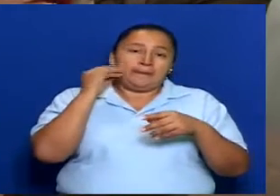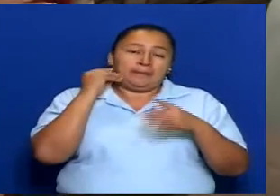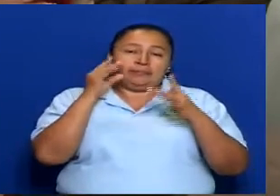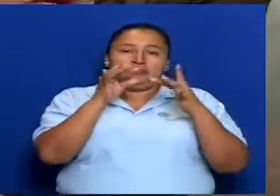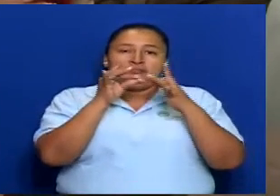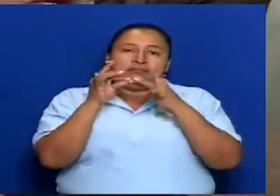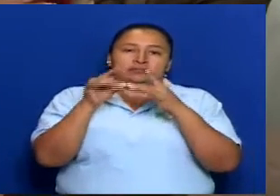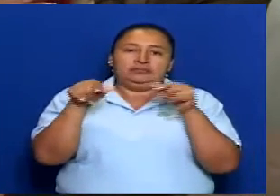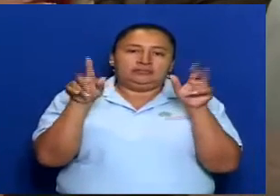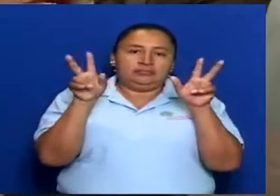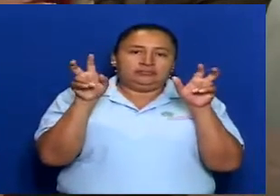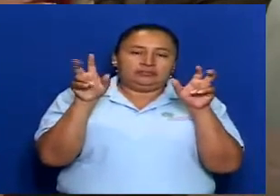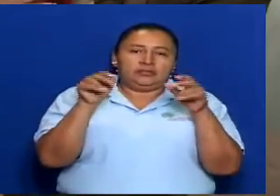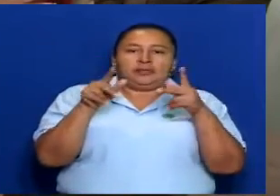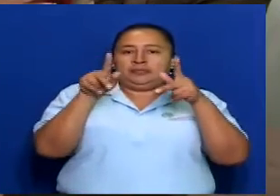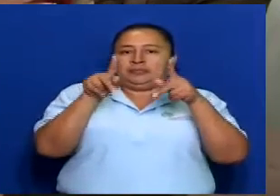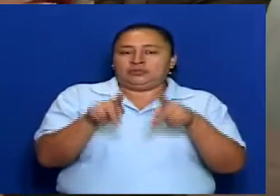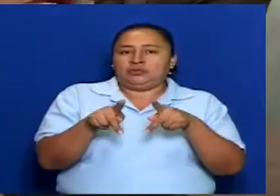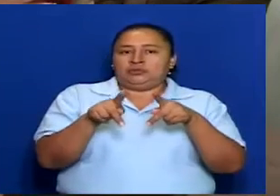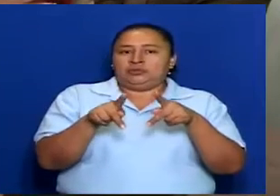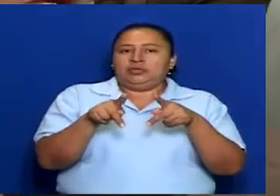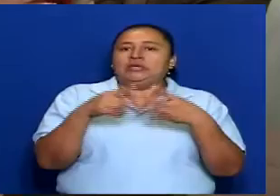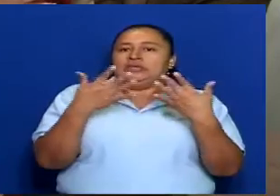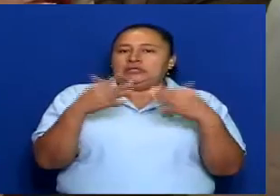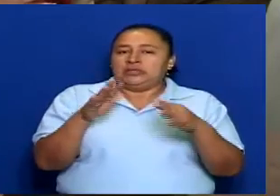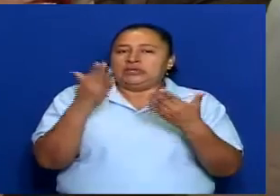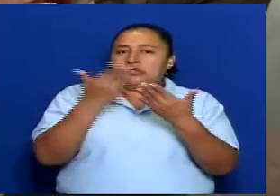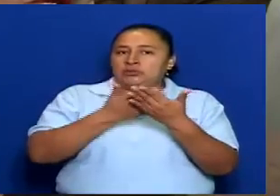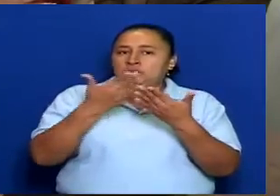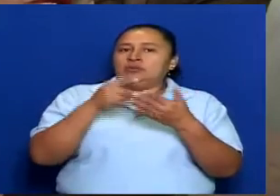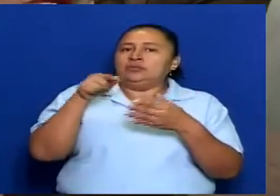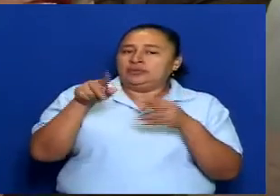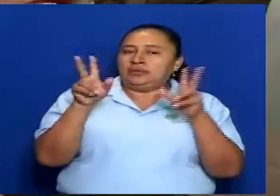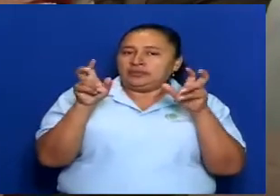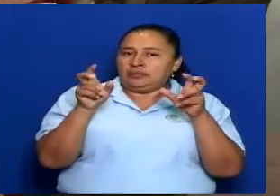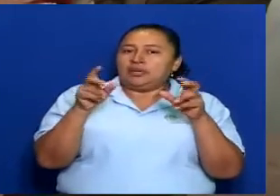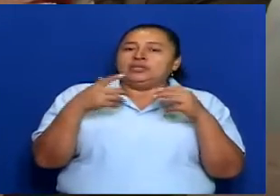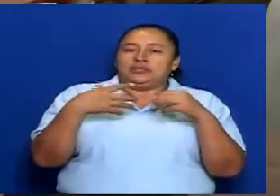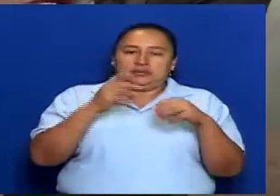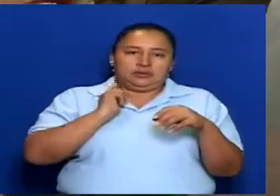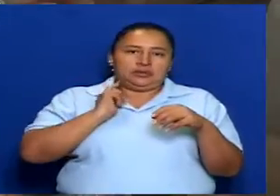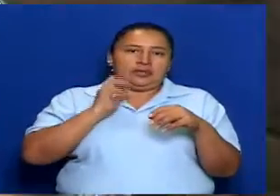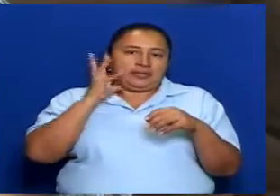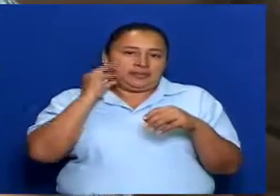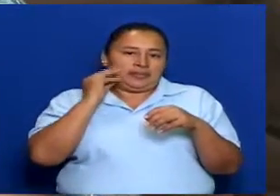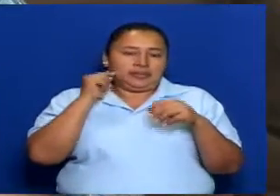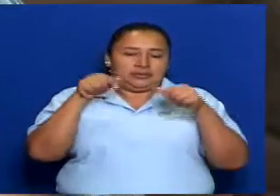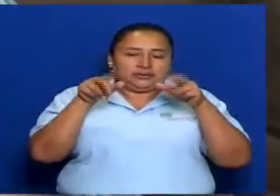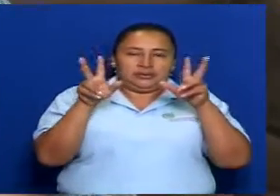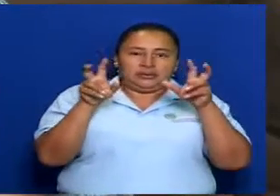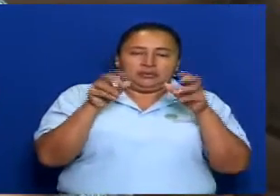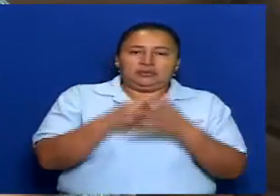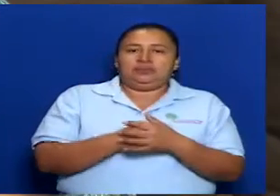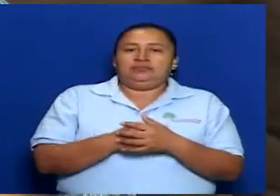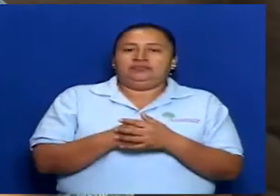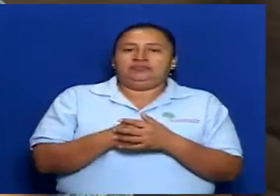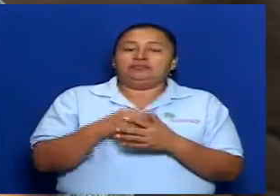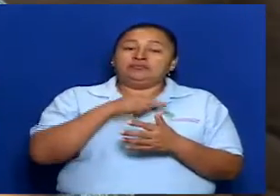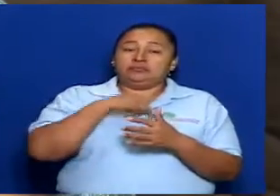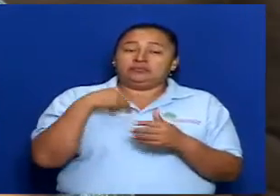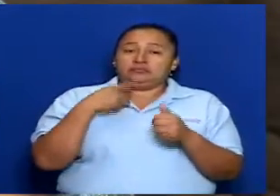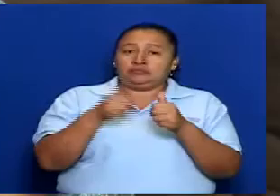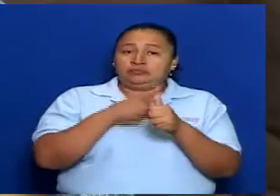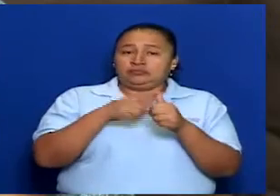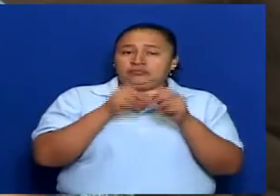tema, de personas que han estudiado el tema y que han vivido este tema. Nosotros, esta